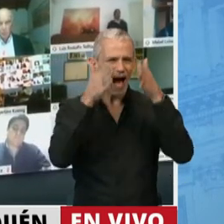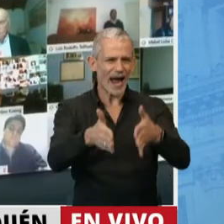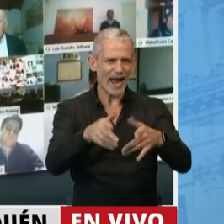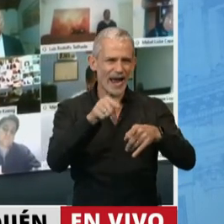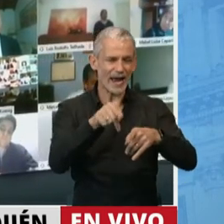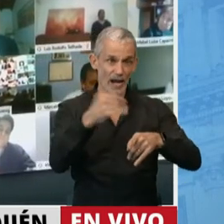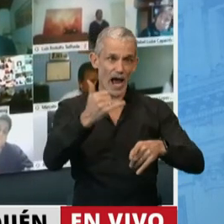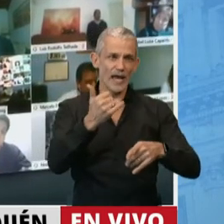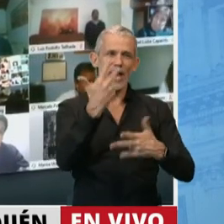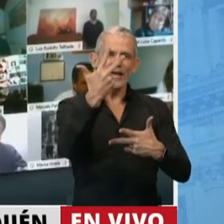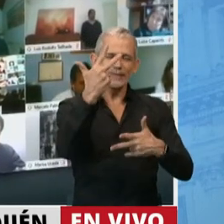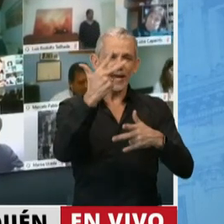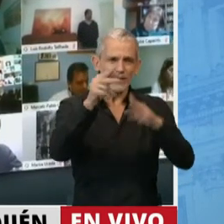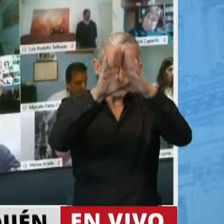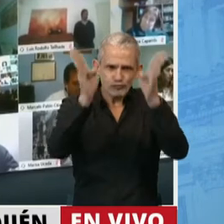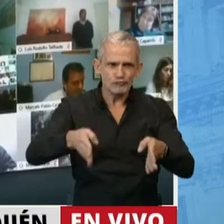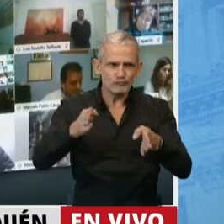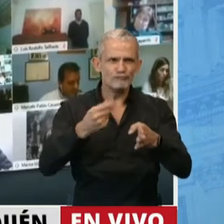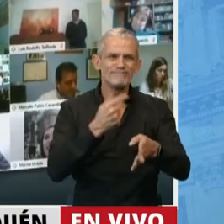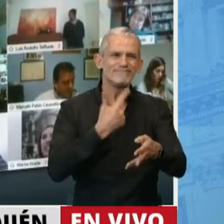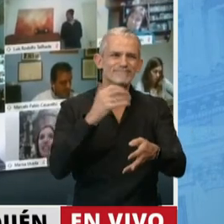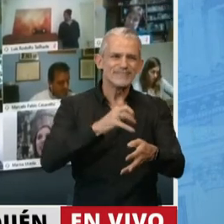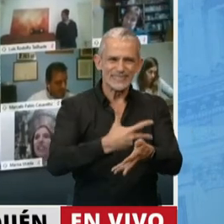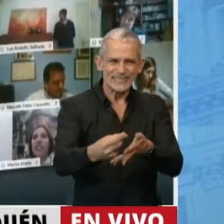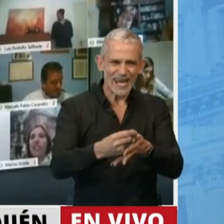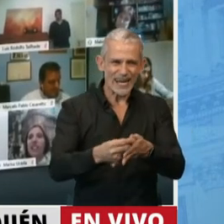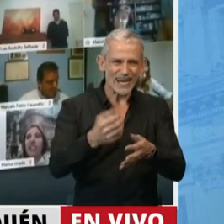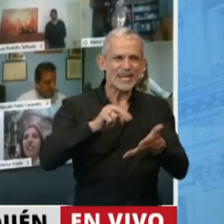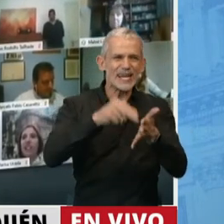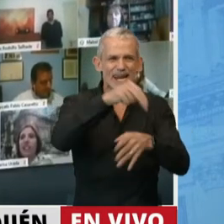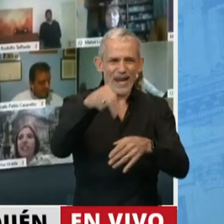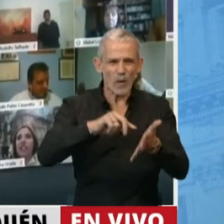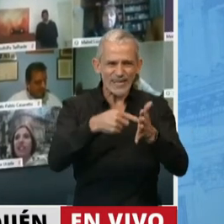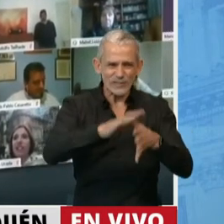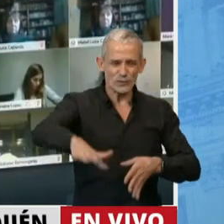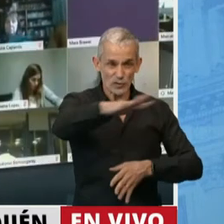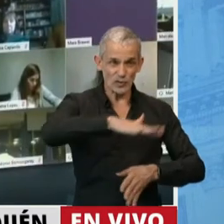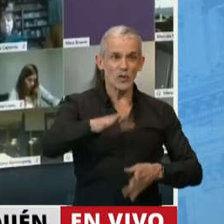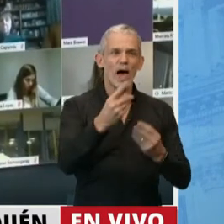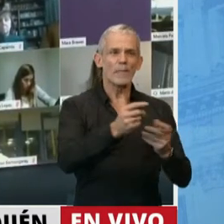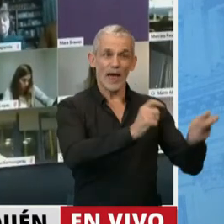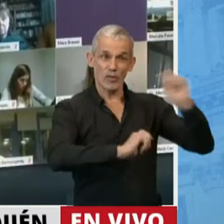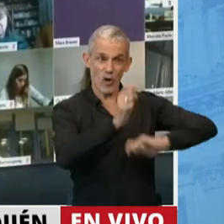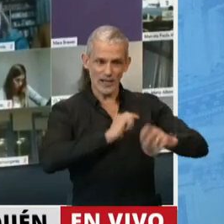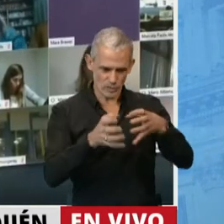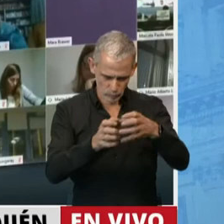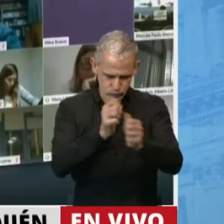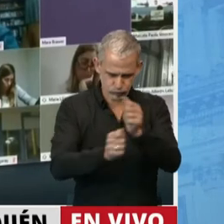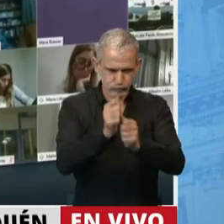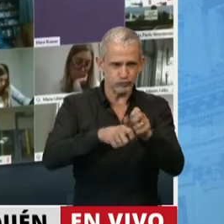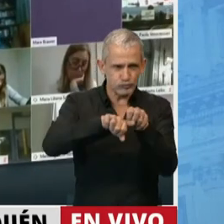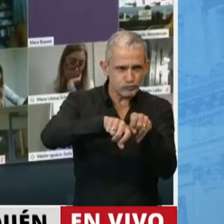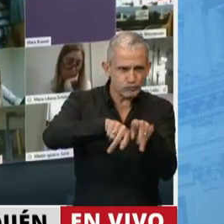disponemos de tres hemocentros más en el área metropolitana habilitados para procesar las donaciones de plasma.